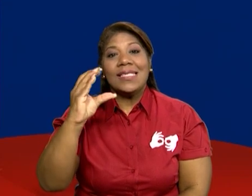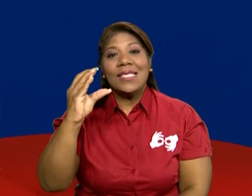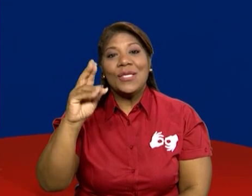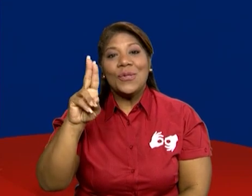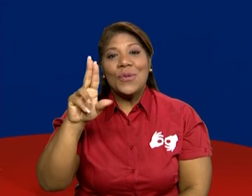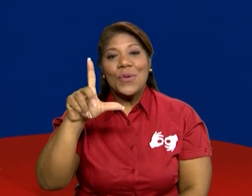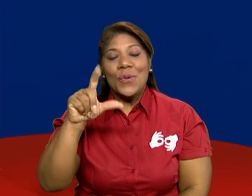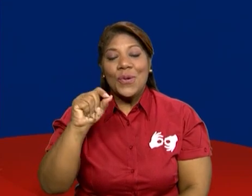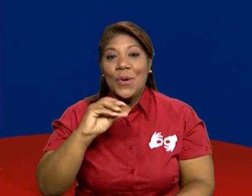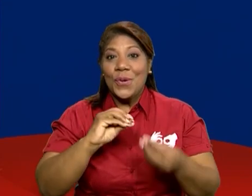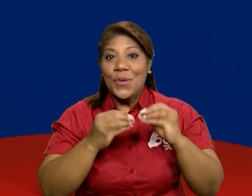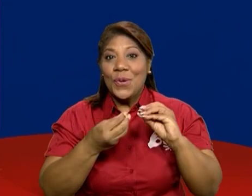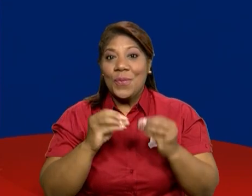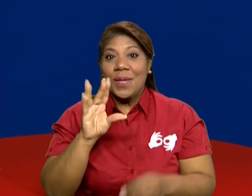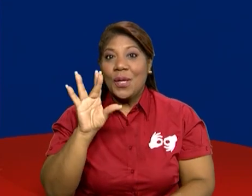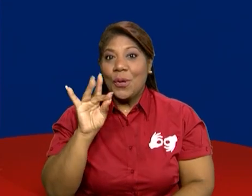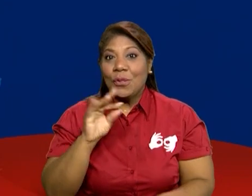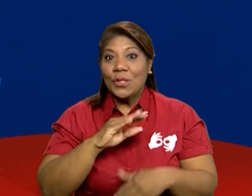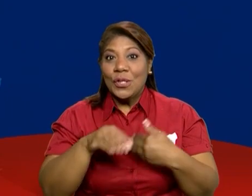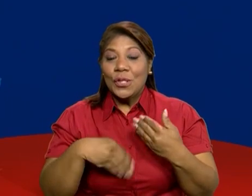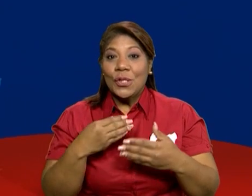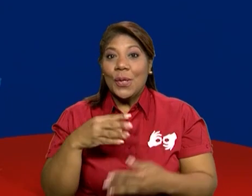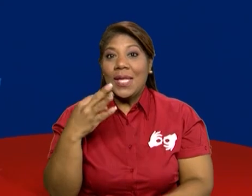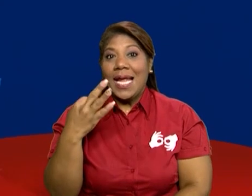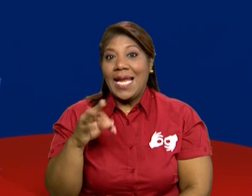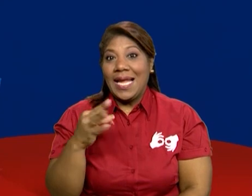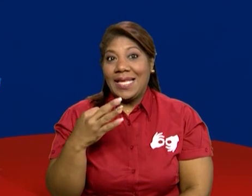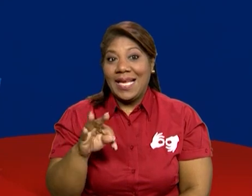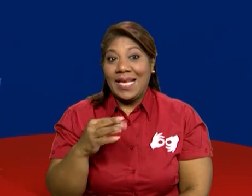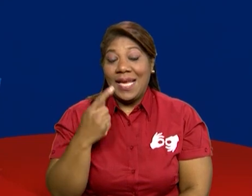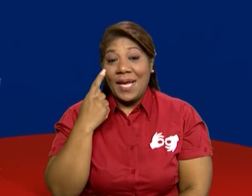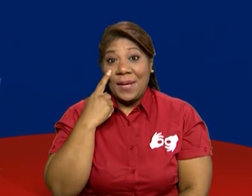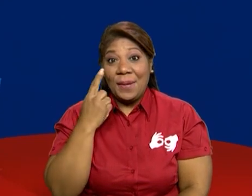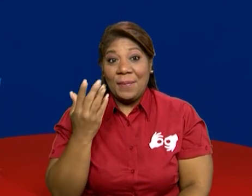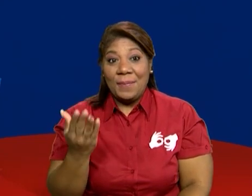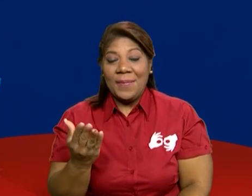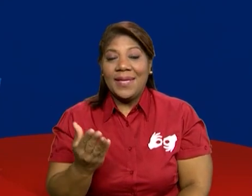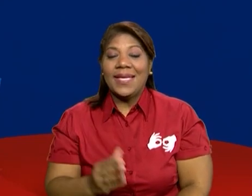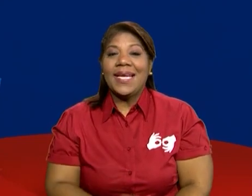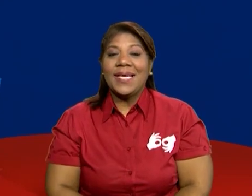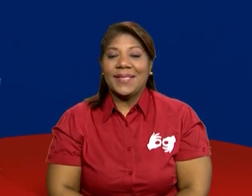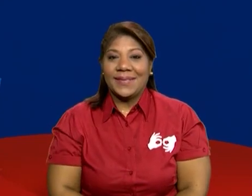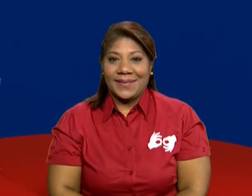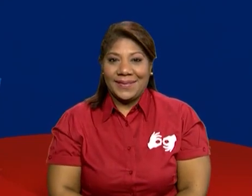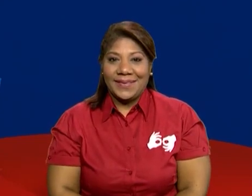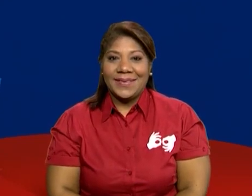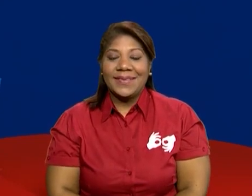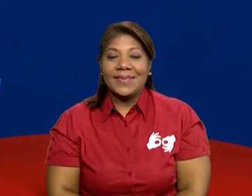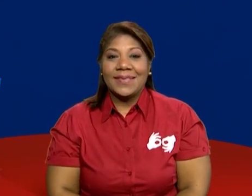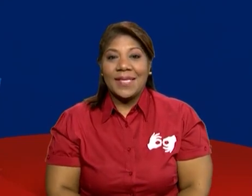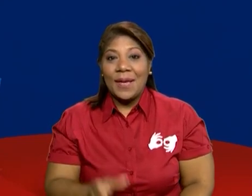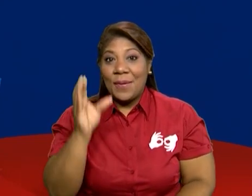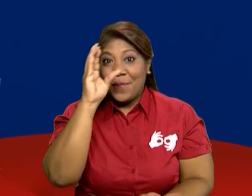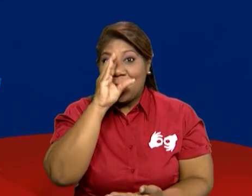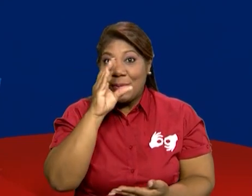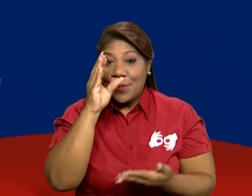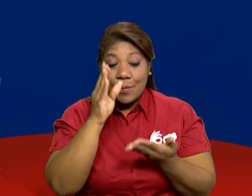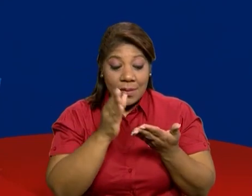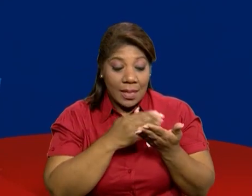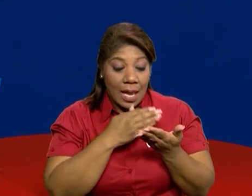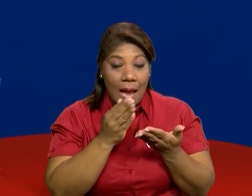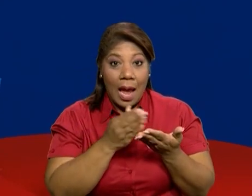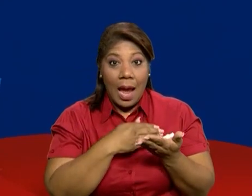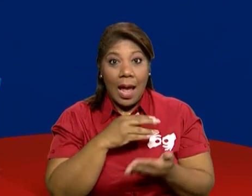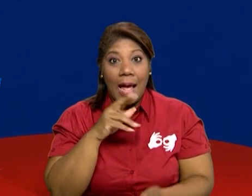dentro del fascículo número 8 es... ¿Qué deben resolver, maestra Nini? La página 3,